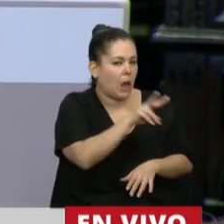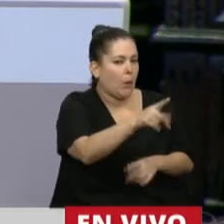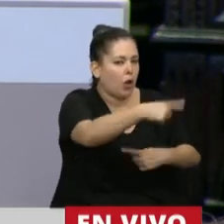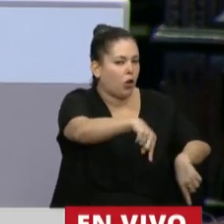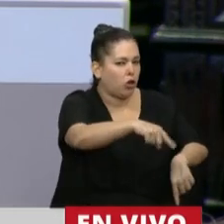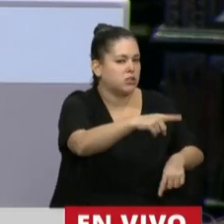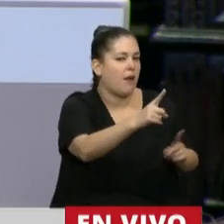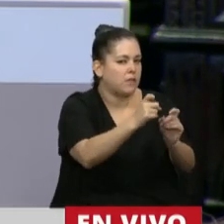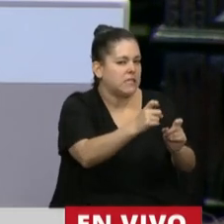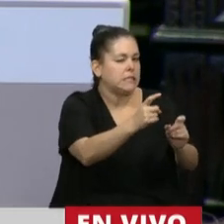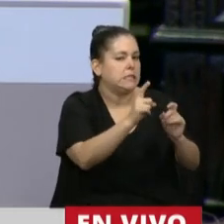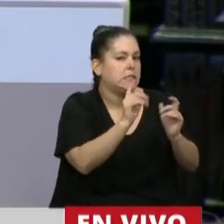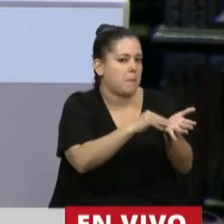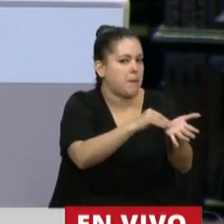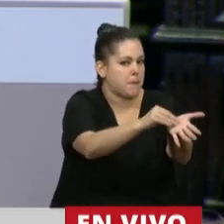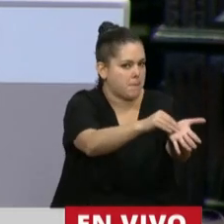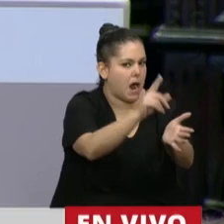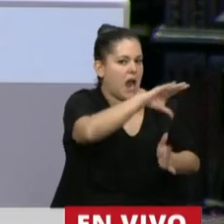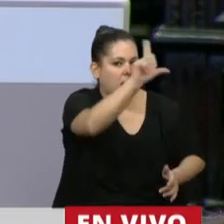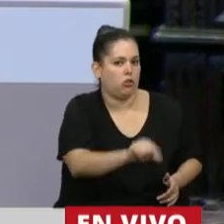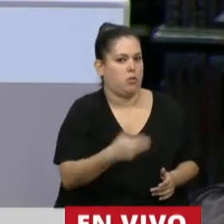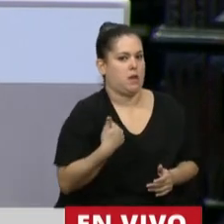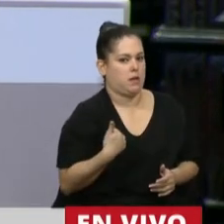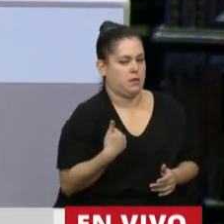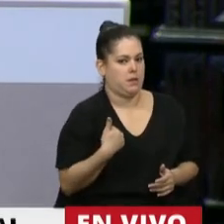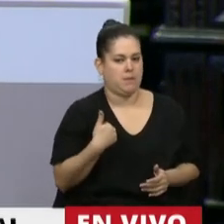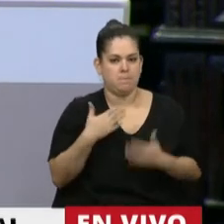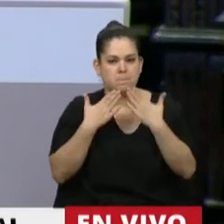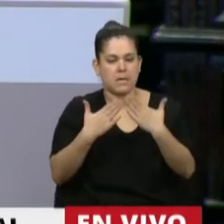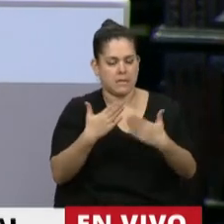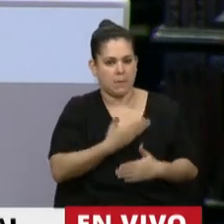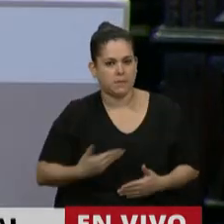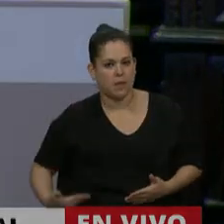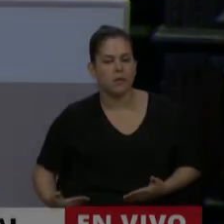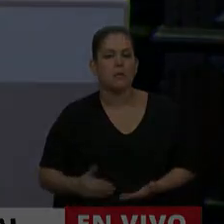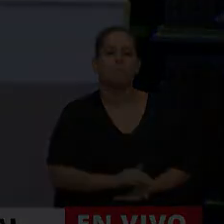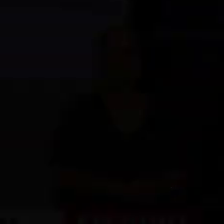argentino en los distintos rincones de nuestro país. Gracias, señor Presidente. Gracias, diputada.